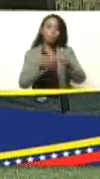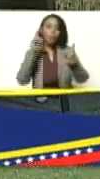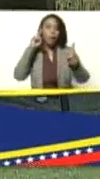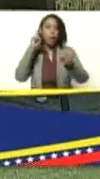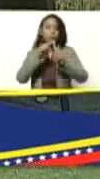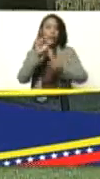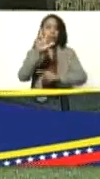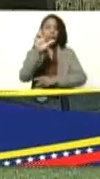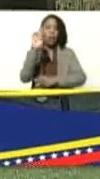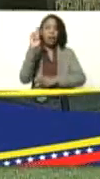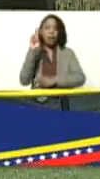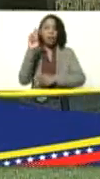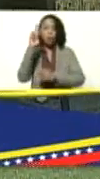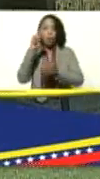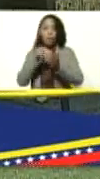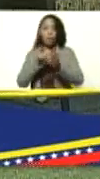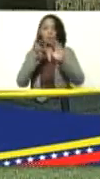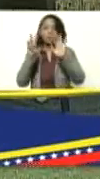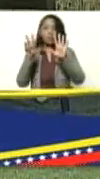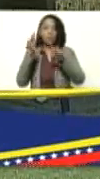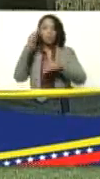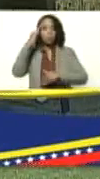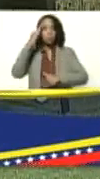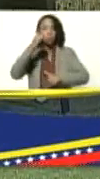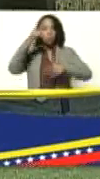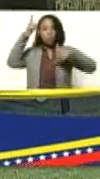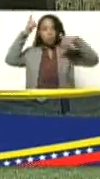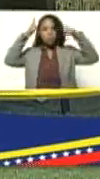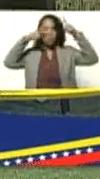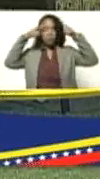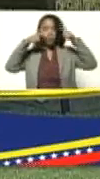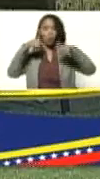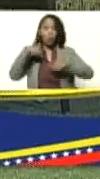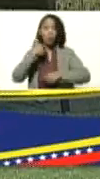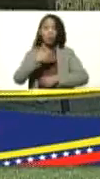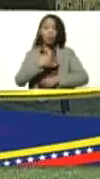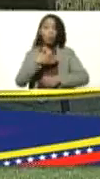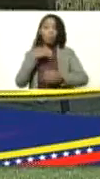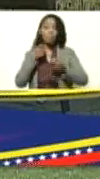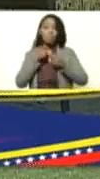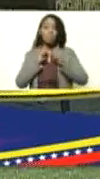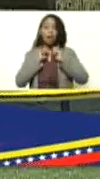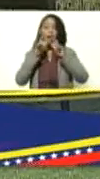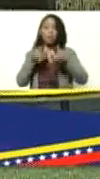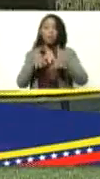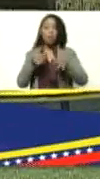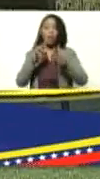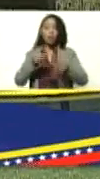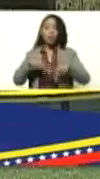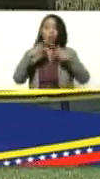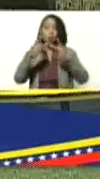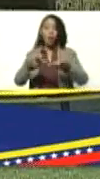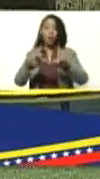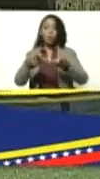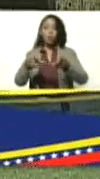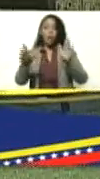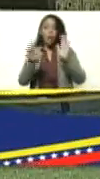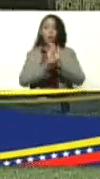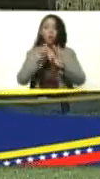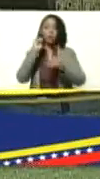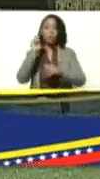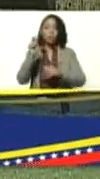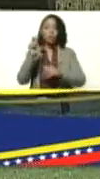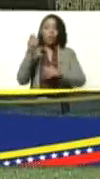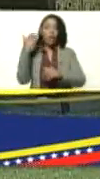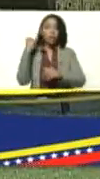tres R en el 2007 el comandante Chávez cuando perdimos el referéndum para reformar la constitución